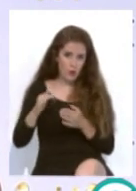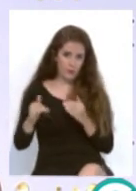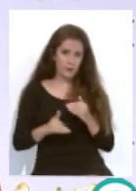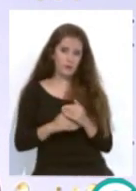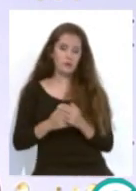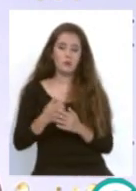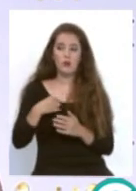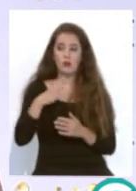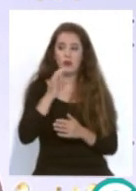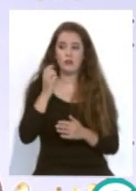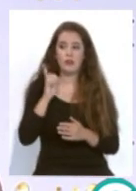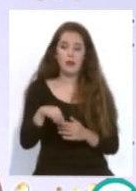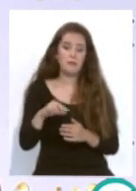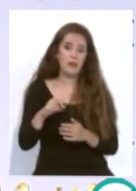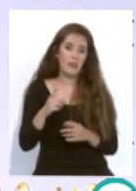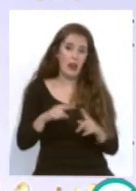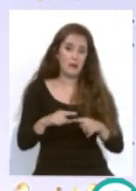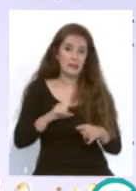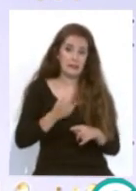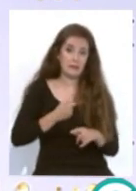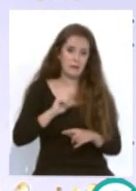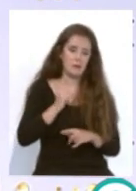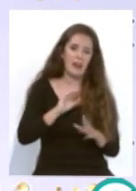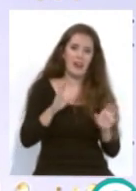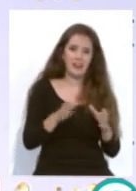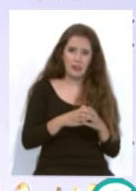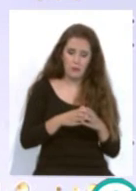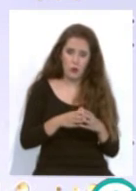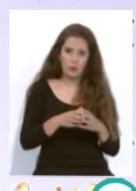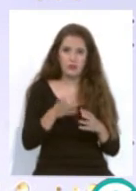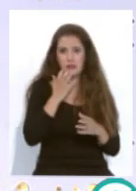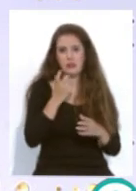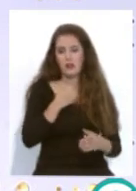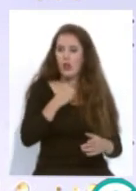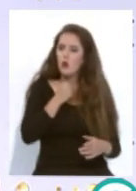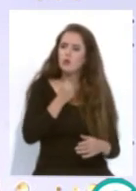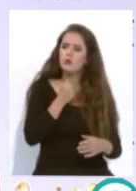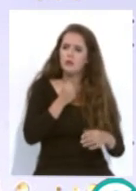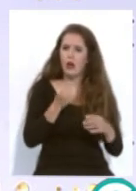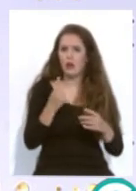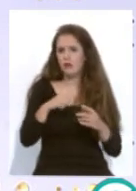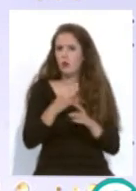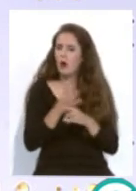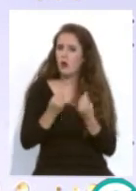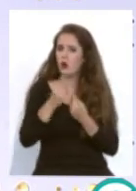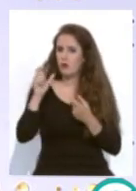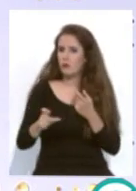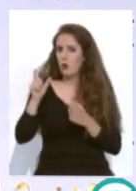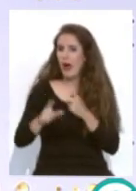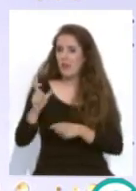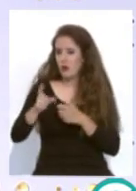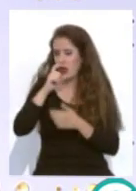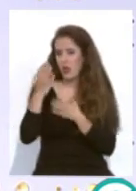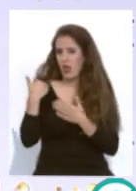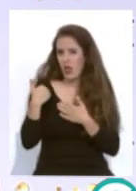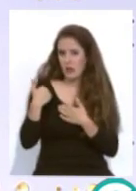del míster que tenga el primer equipo si es valedor o le gusta el tema de contar con jugadores veteranos en una categoría como la segunda que ya sabemos